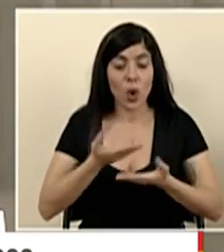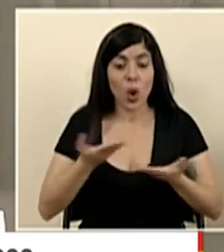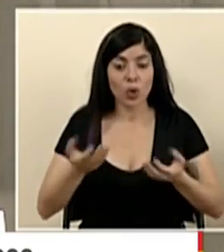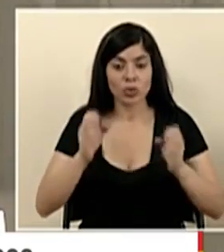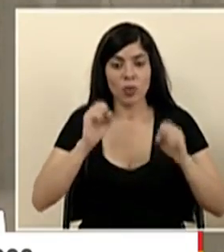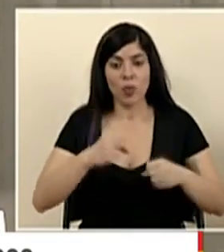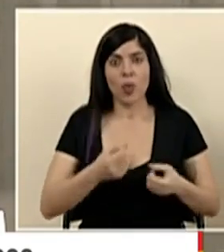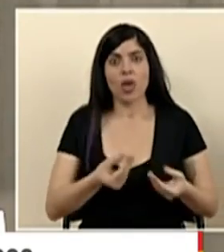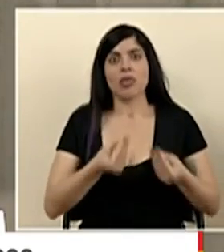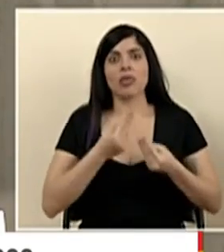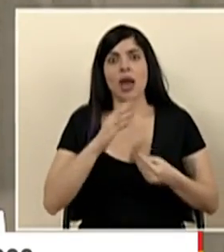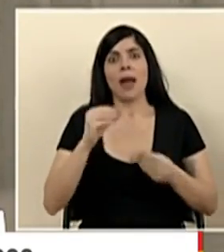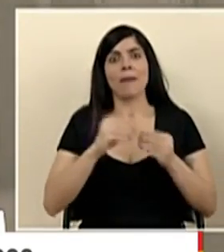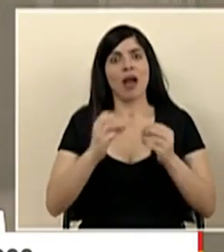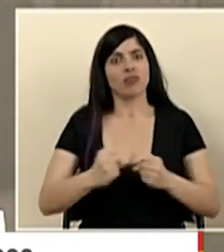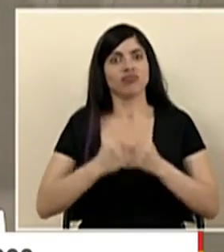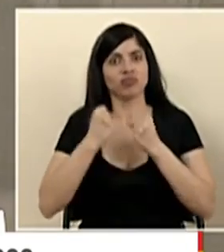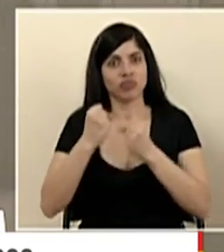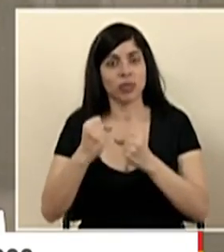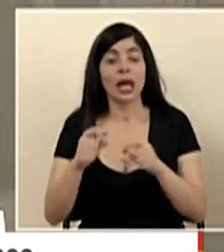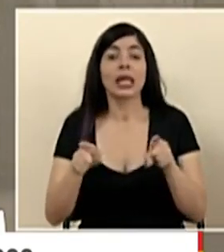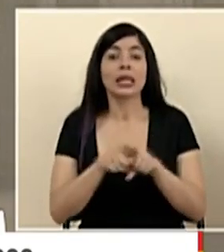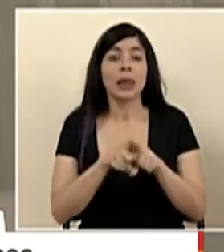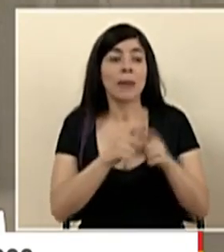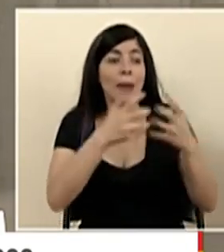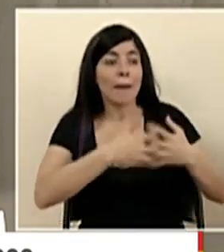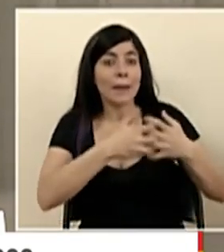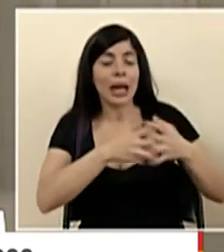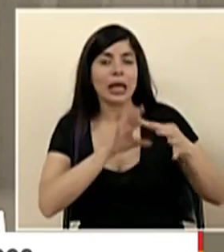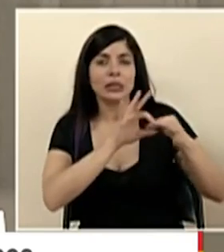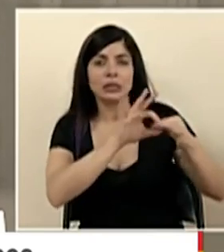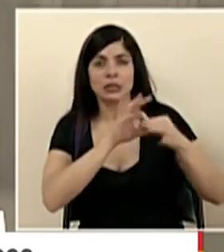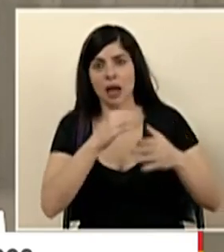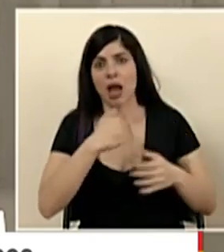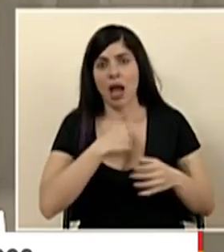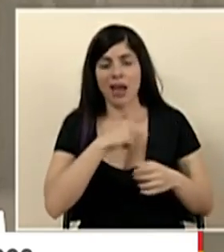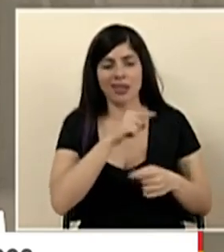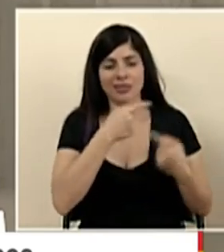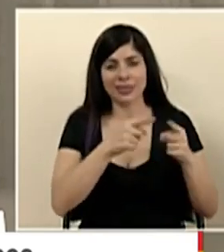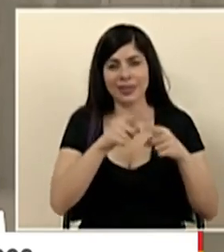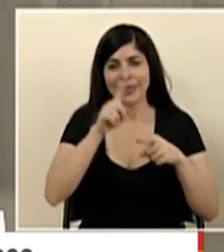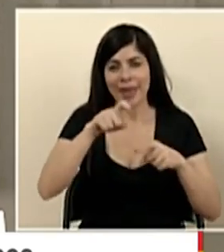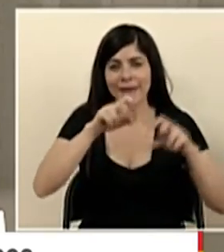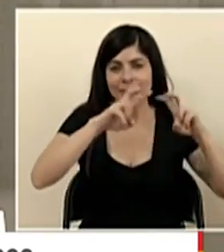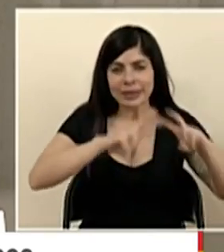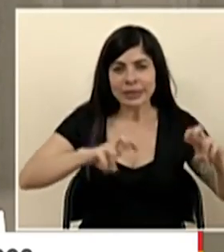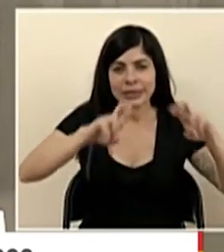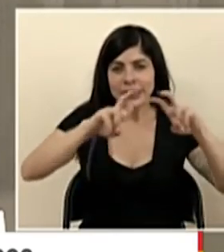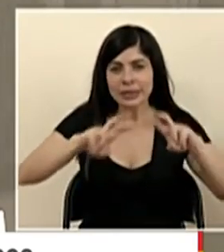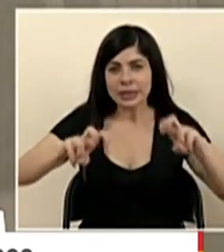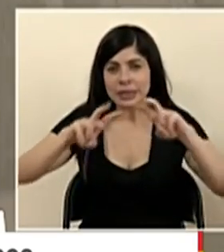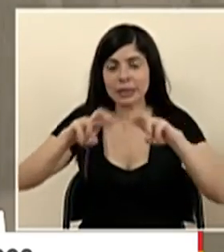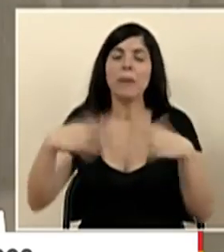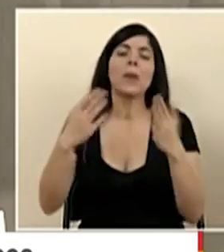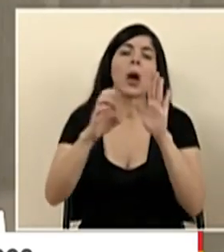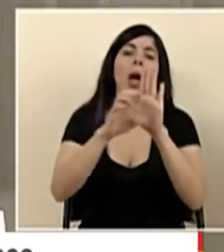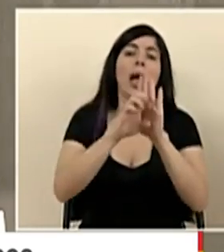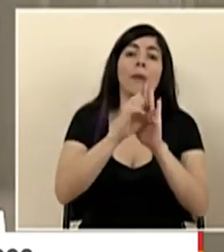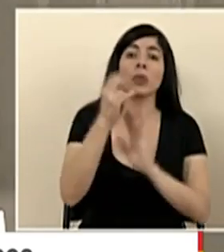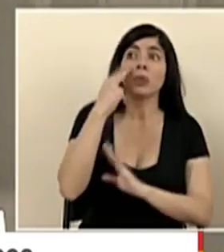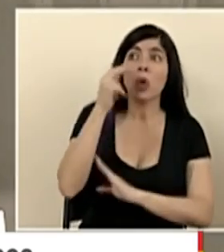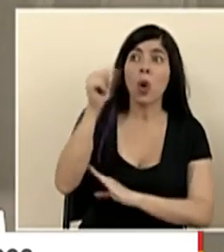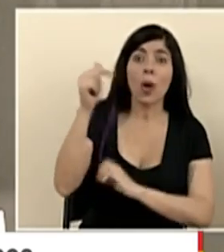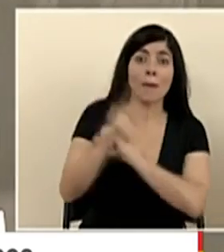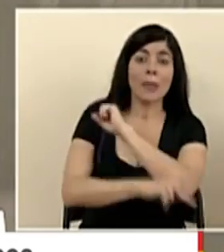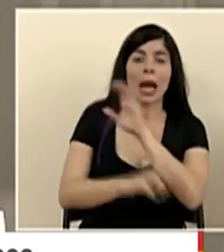puedan fortalecer la caja y también alianzas con las empresas esos son esquemas que hay que investigar pero por ejemplo si hoy vemos a países